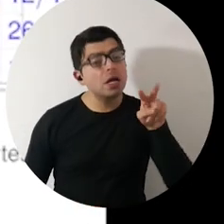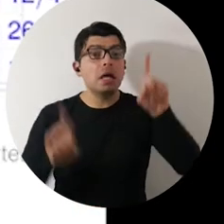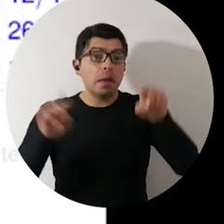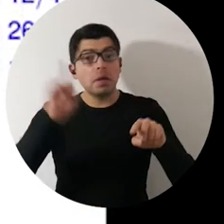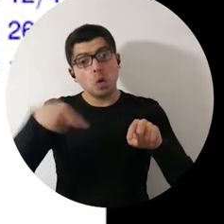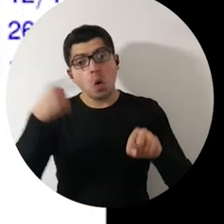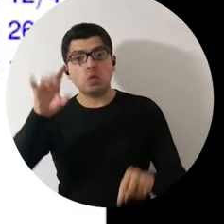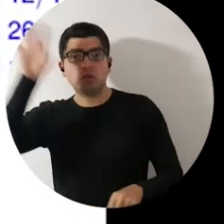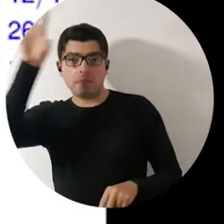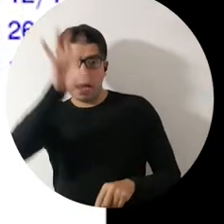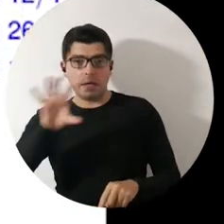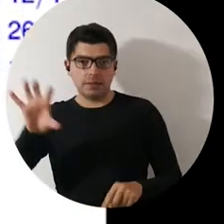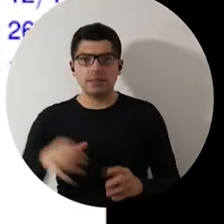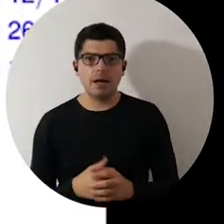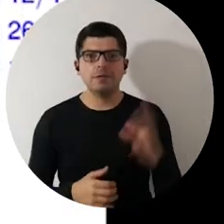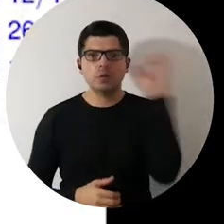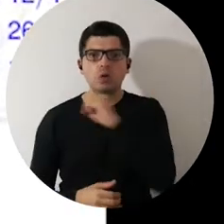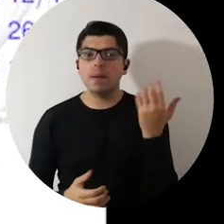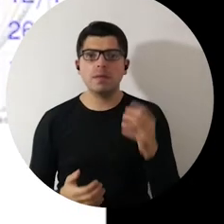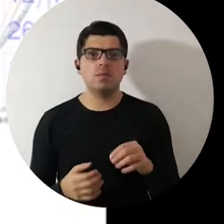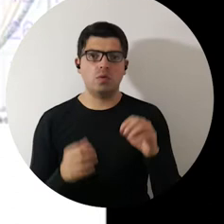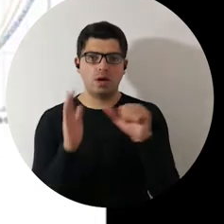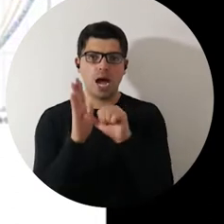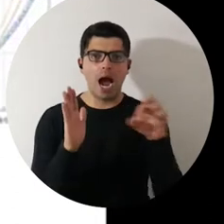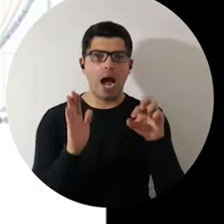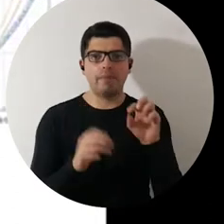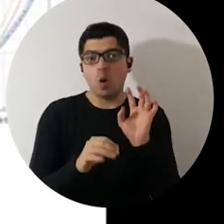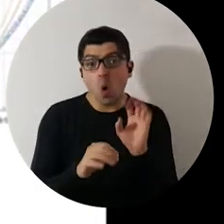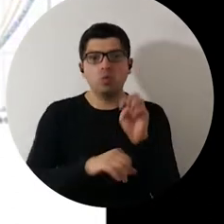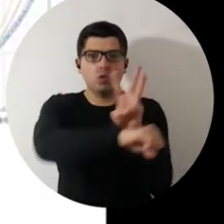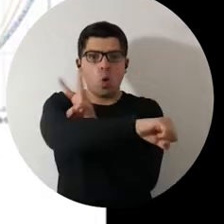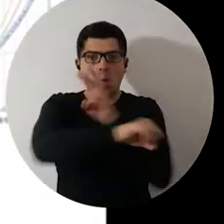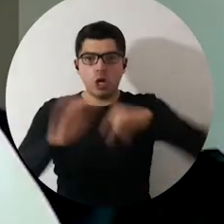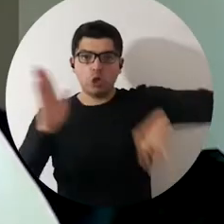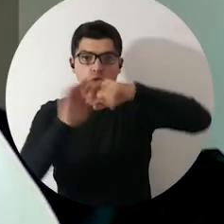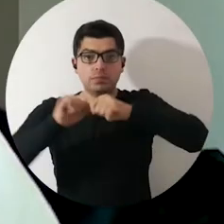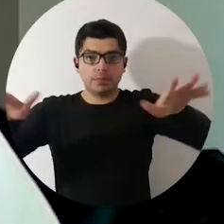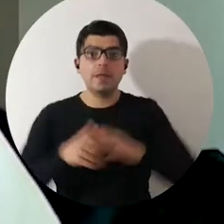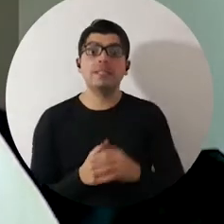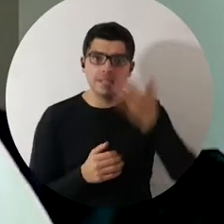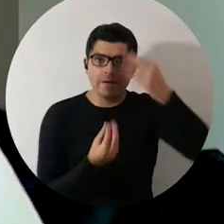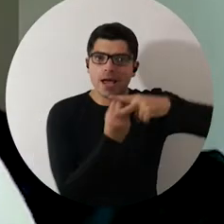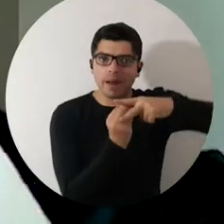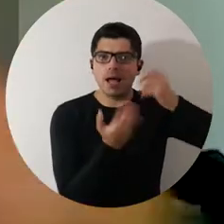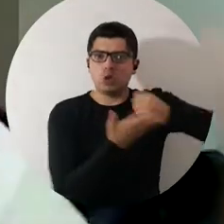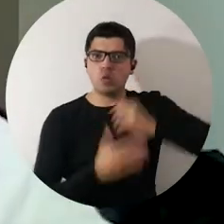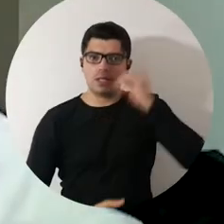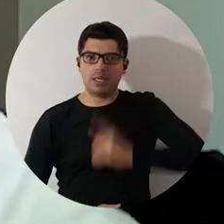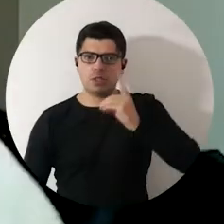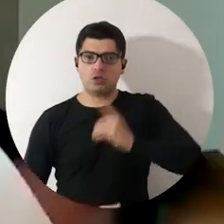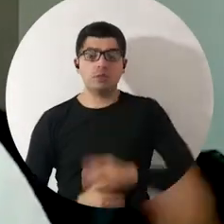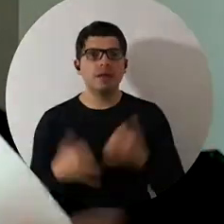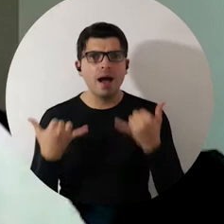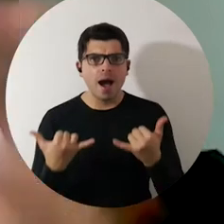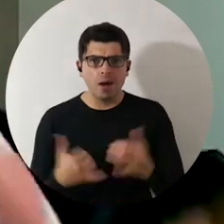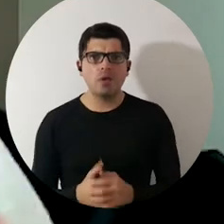para otros países. Directamente desde una aplicación web. Son herramientas que llevan en la toma de decisiones. Principalmente